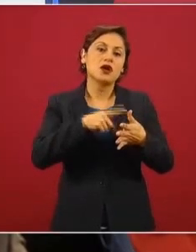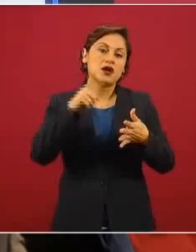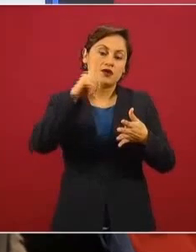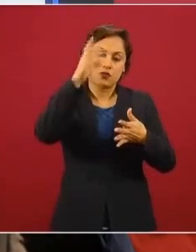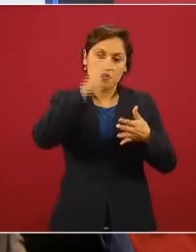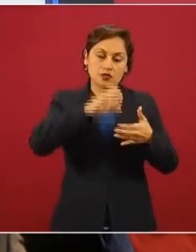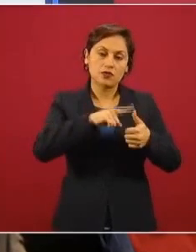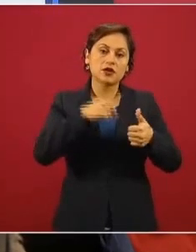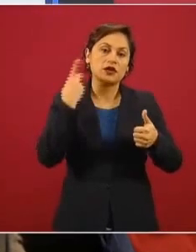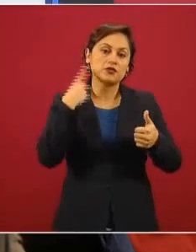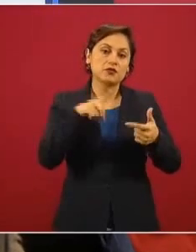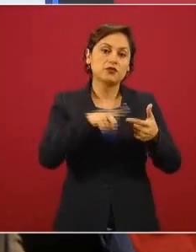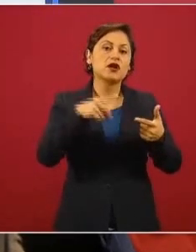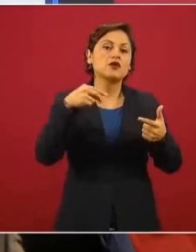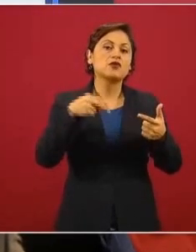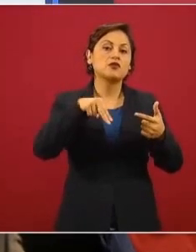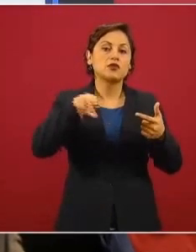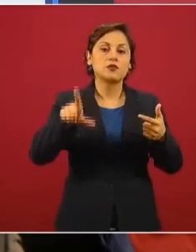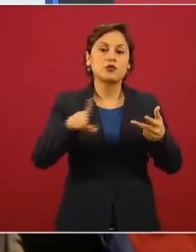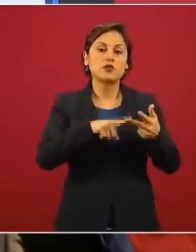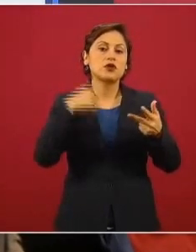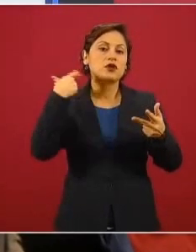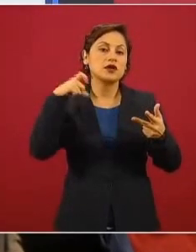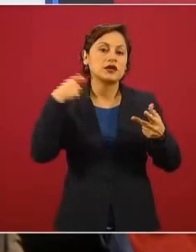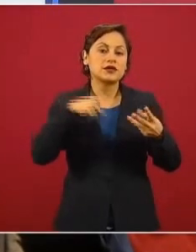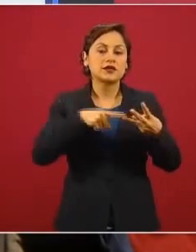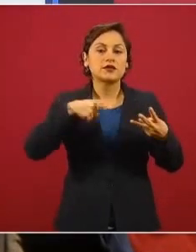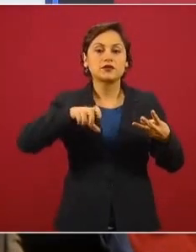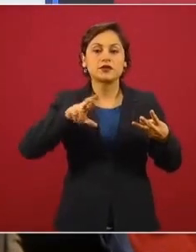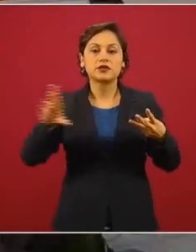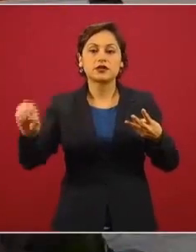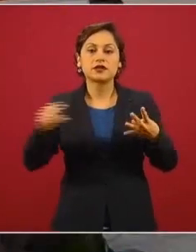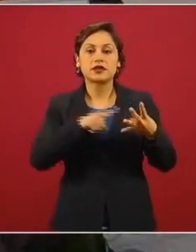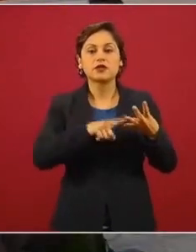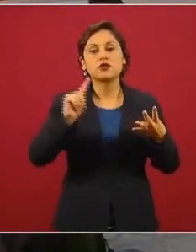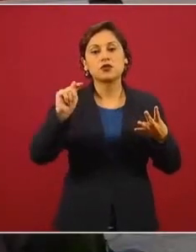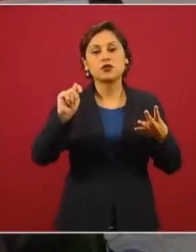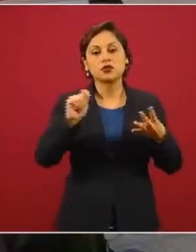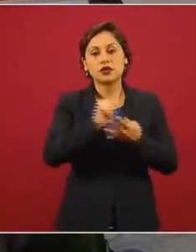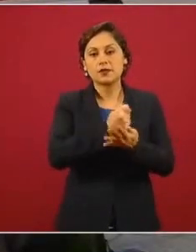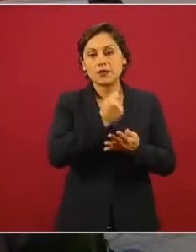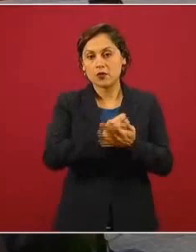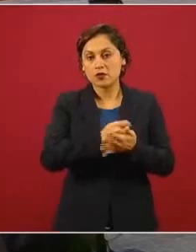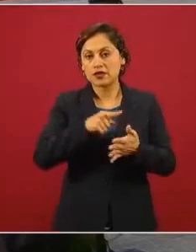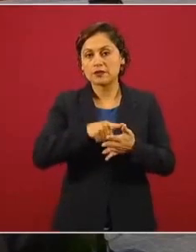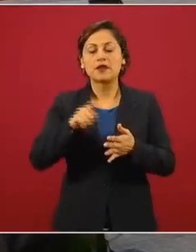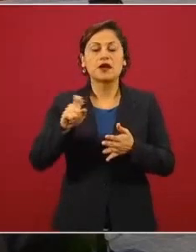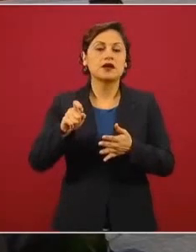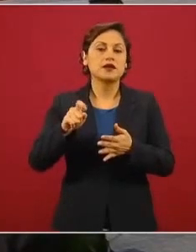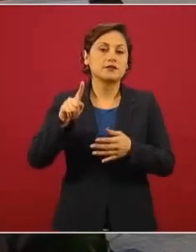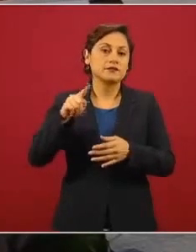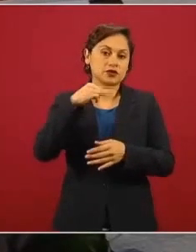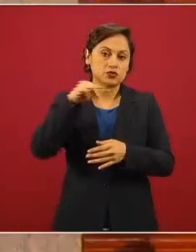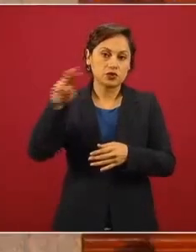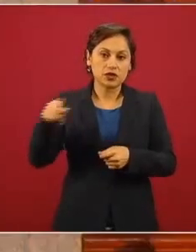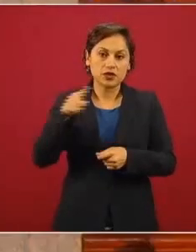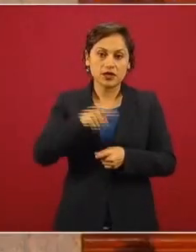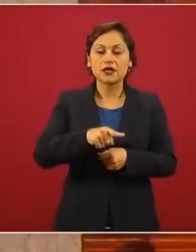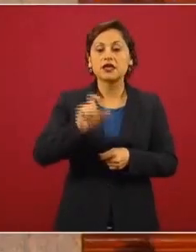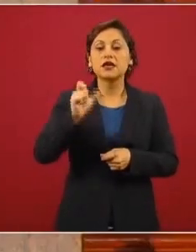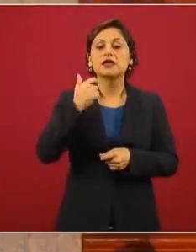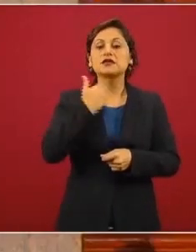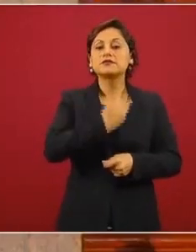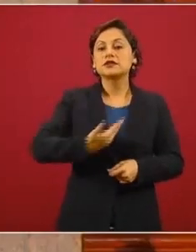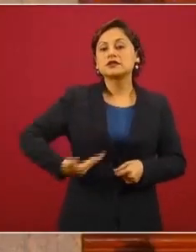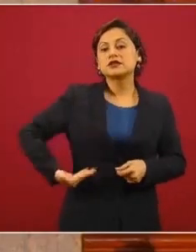Nuevo León, Querétaro, Quintana Roo, Tamaulipas, Michoacán y Yucatán. Expresidentes Vicente Fox y Felipe Calderón,